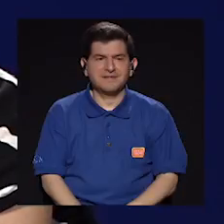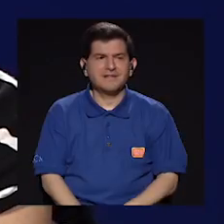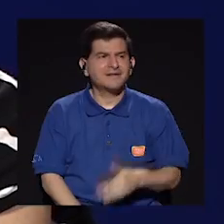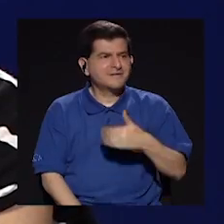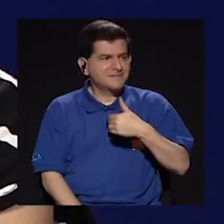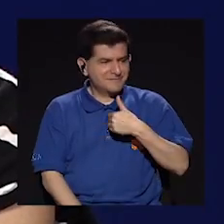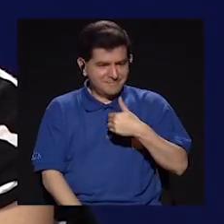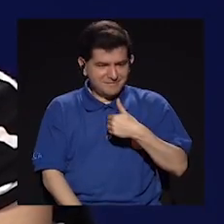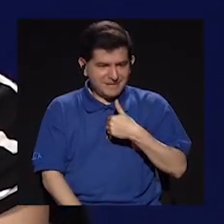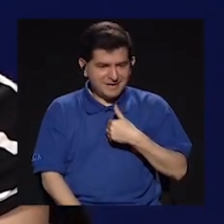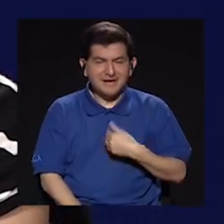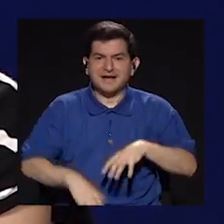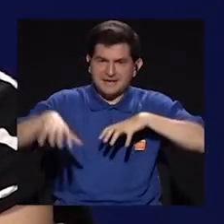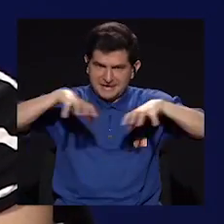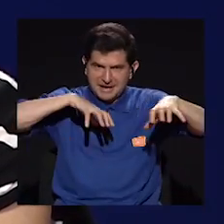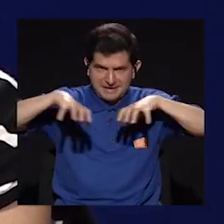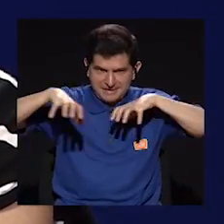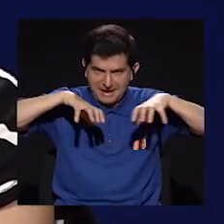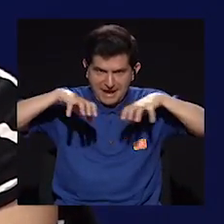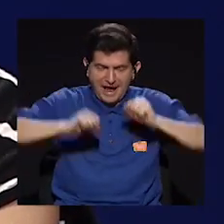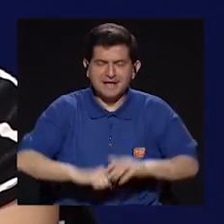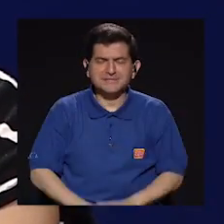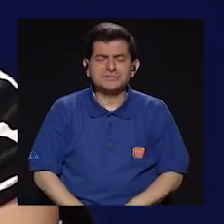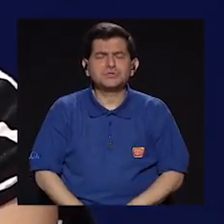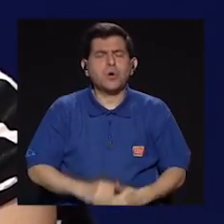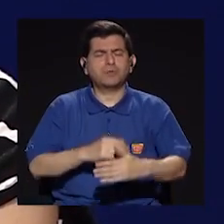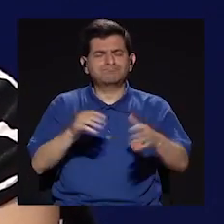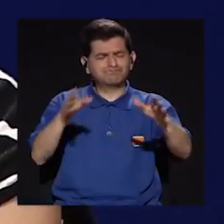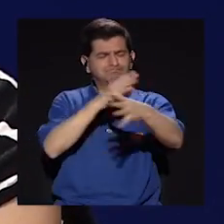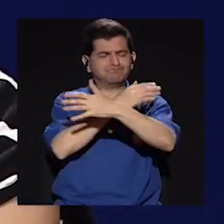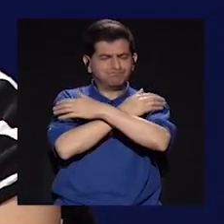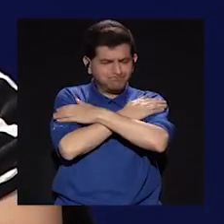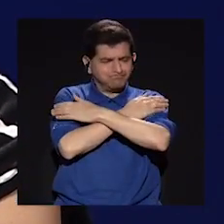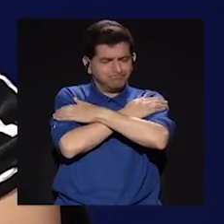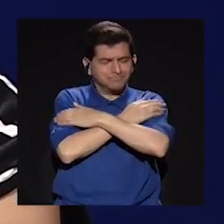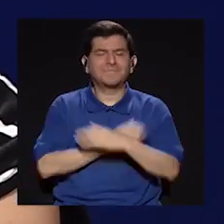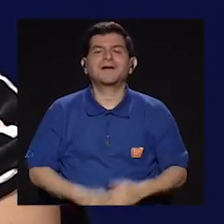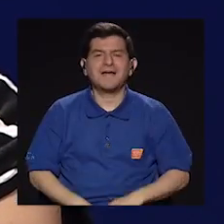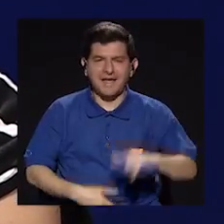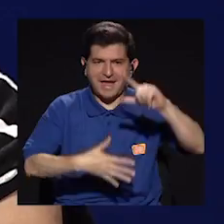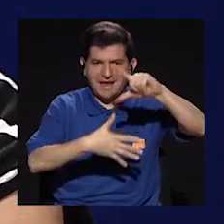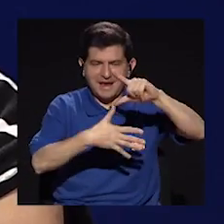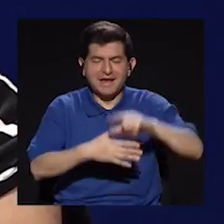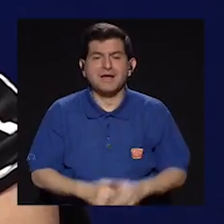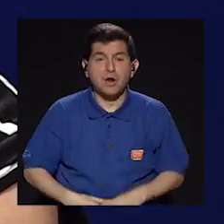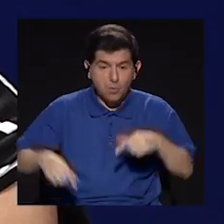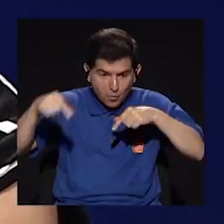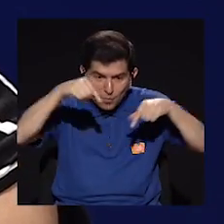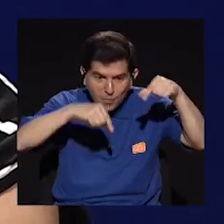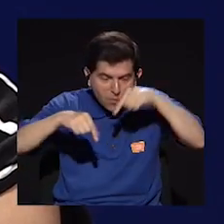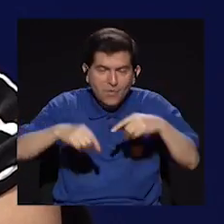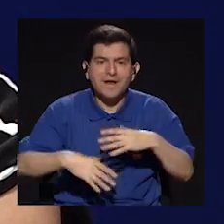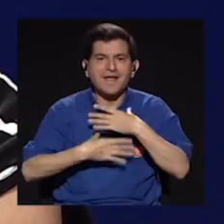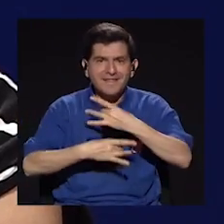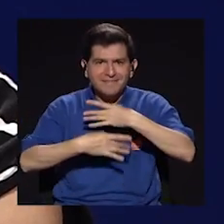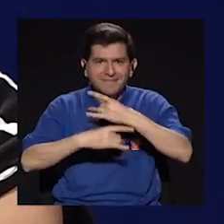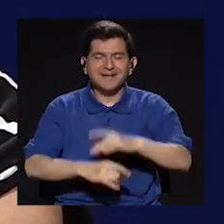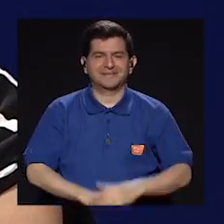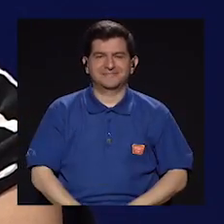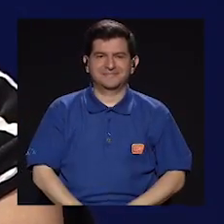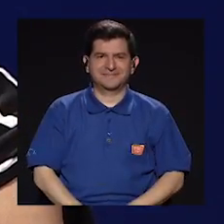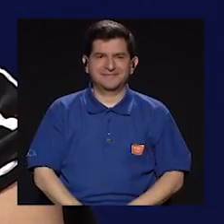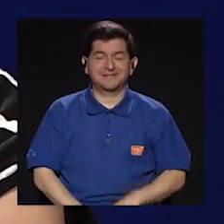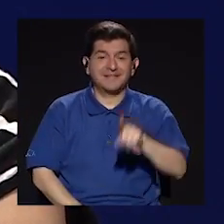ha habido una, o sea, como que he tenido una reacción muy calurosa en Latinoamérica. Ha sido un experimento muy interesante porque,